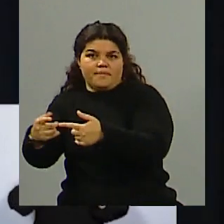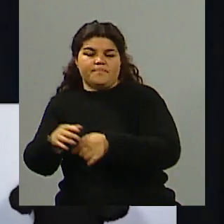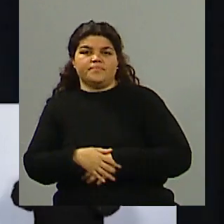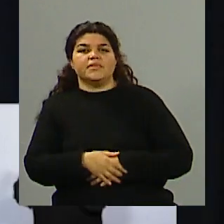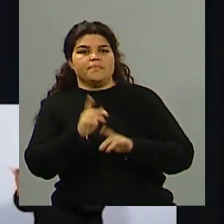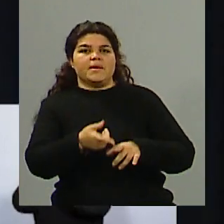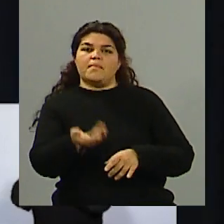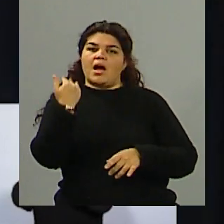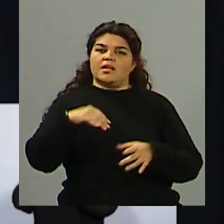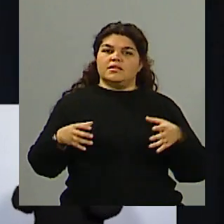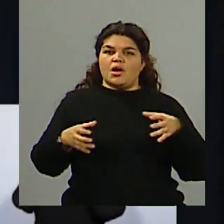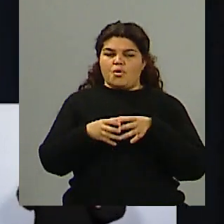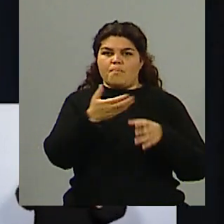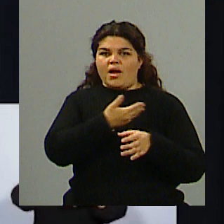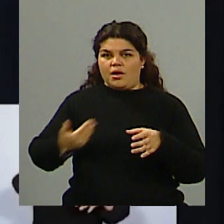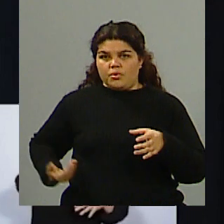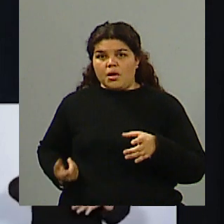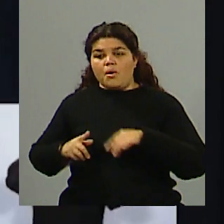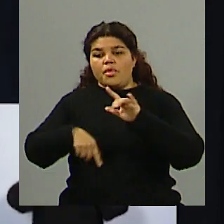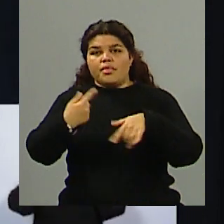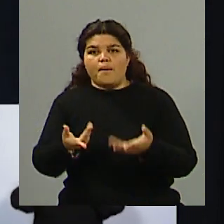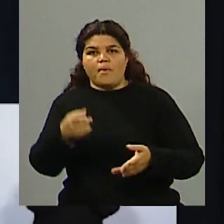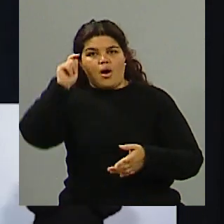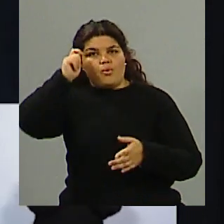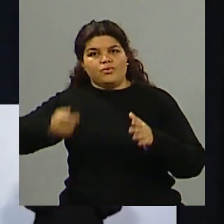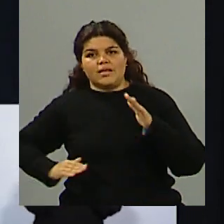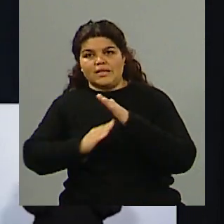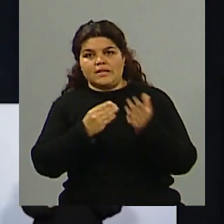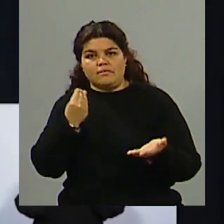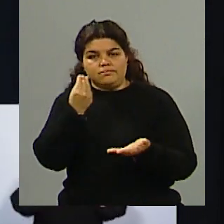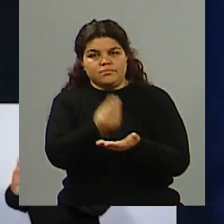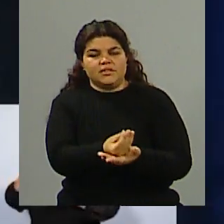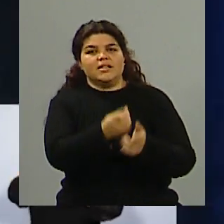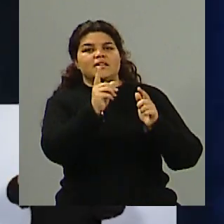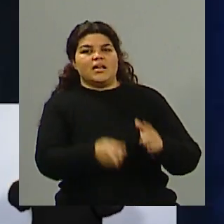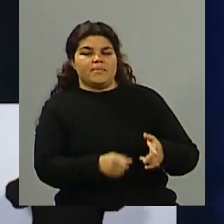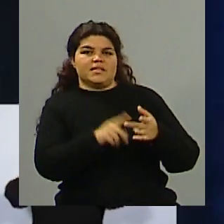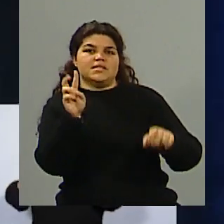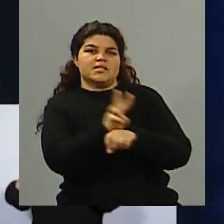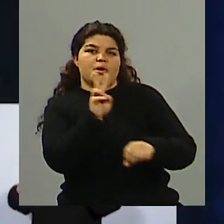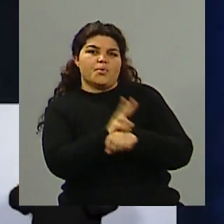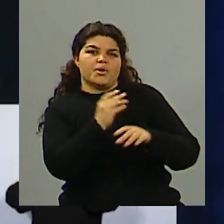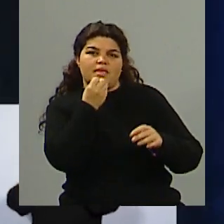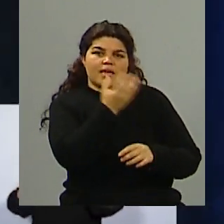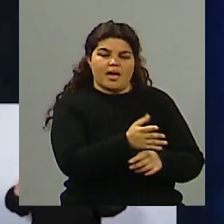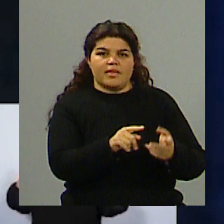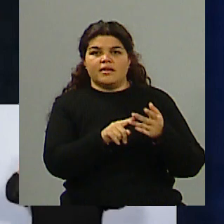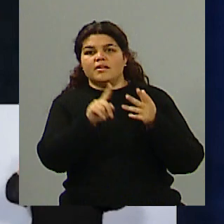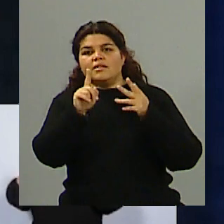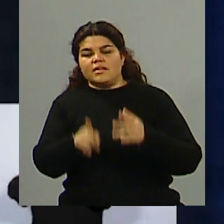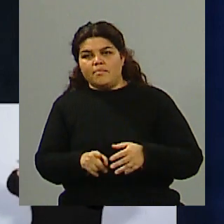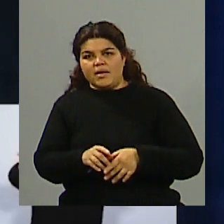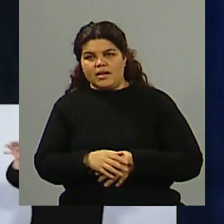estuvieron en la justicia. Exactamente. Bien, el equipamiento de la policía, mejorar la seguridad, más presupuesto. En educación,